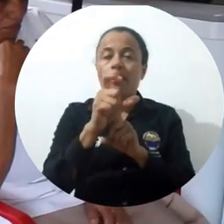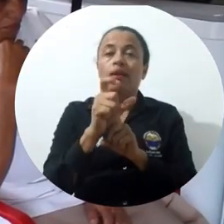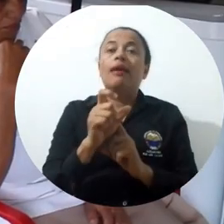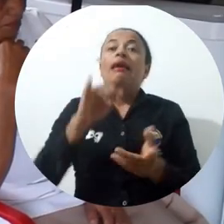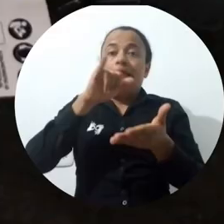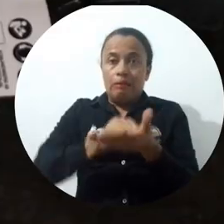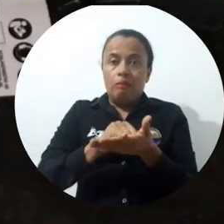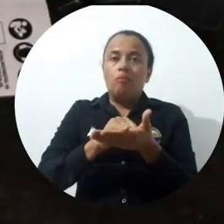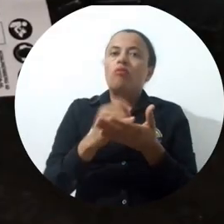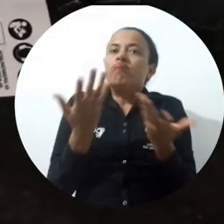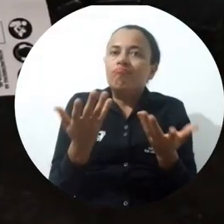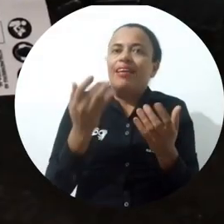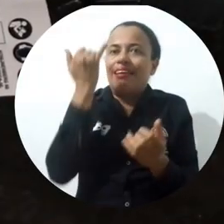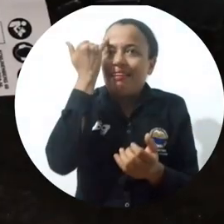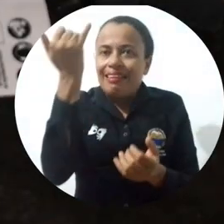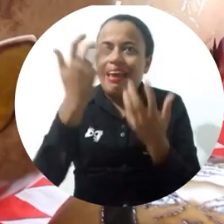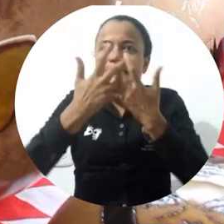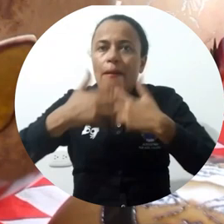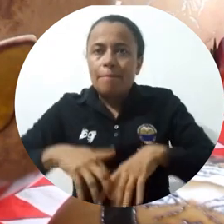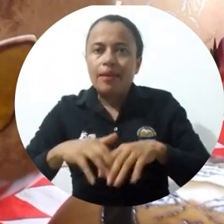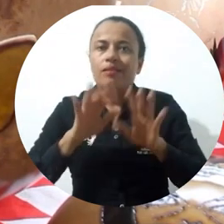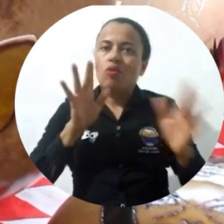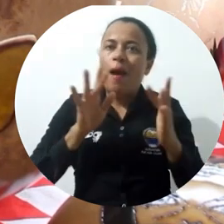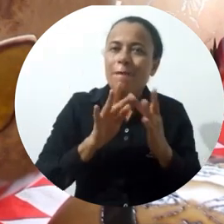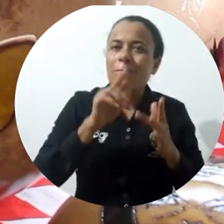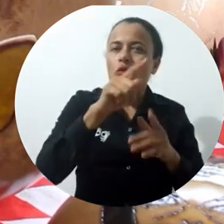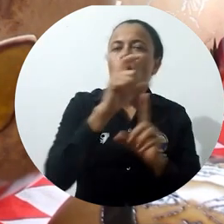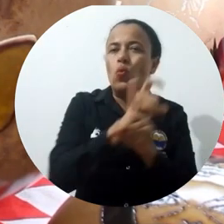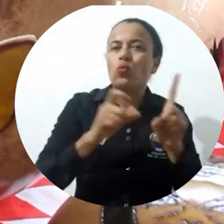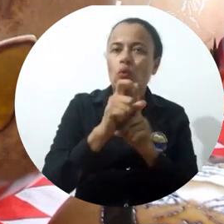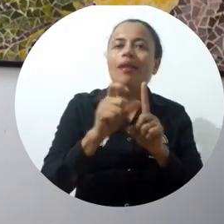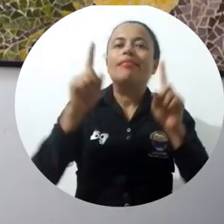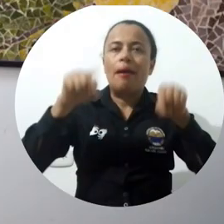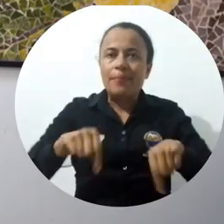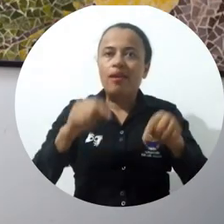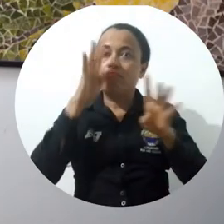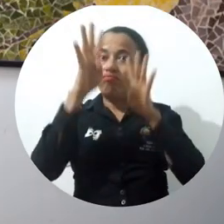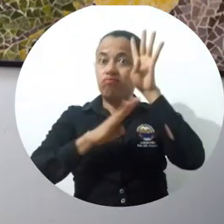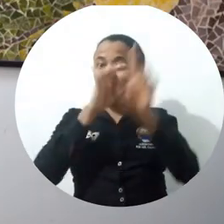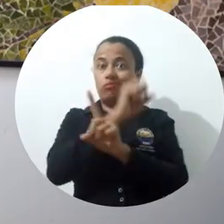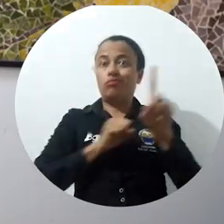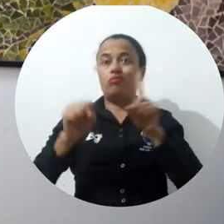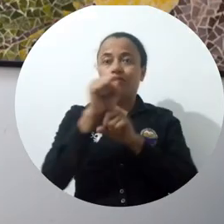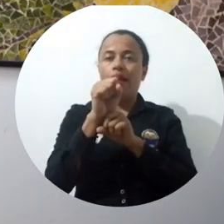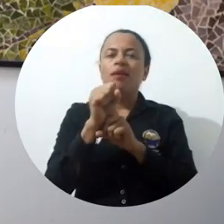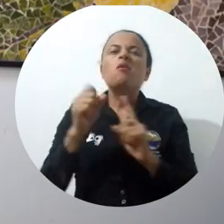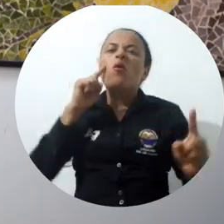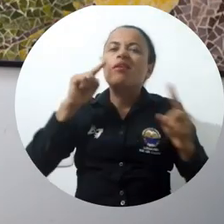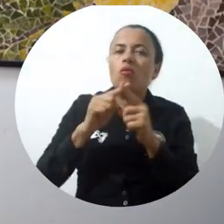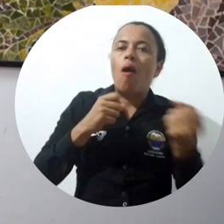No solamente en la creación de empresas de este tipo de emprendimientos culturales y de innovación social,